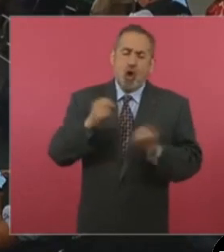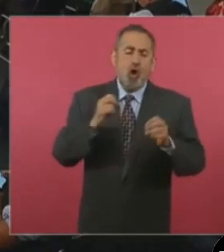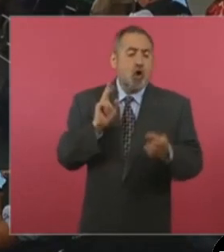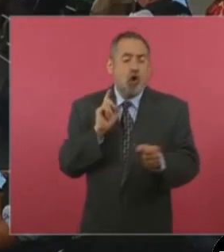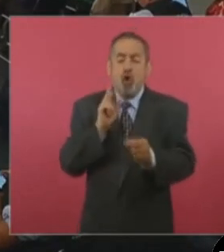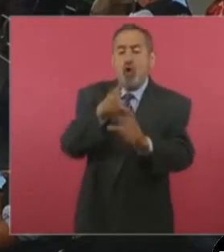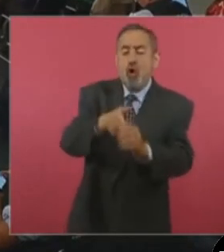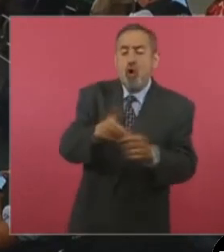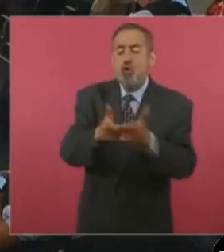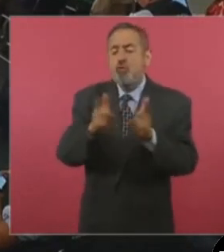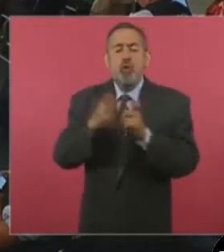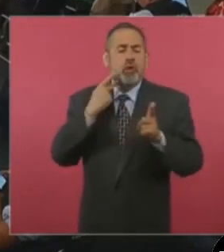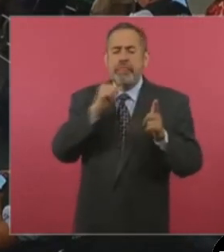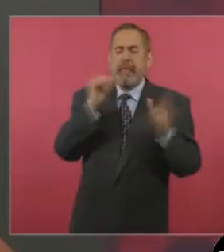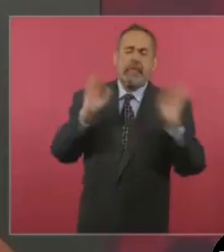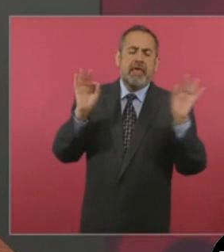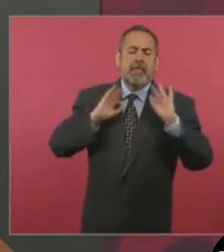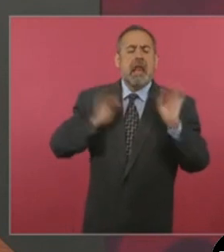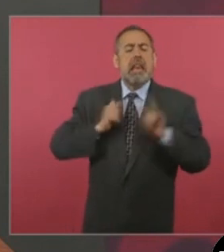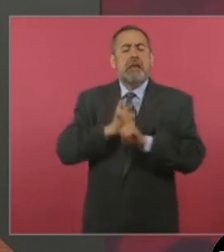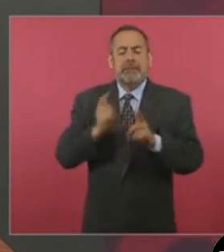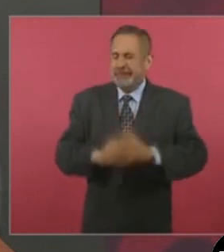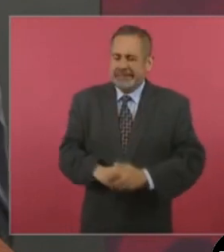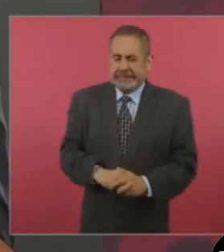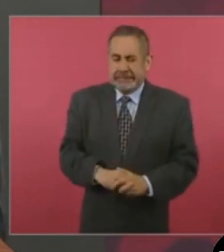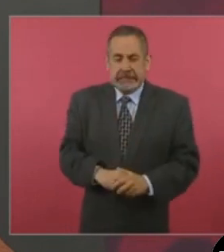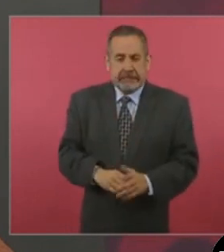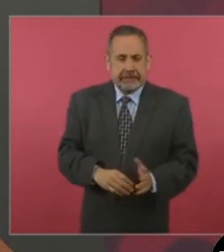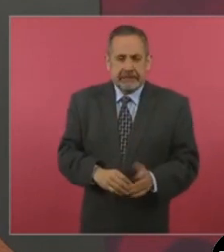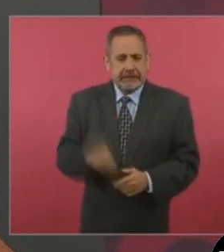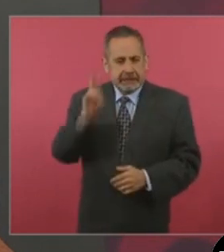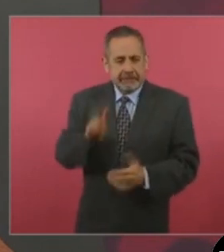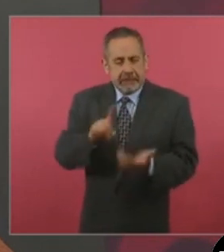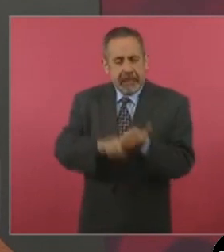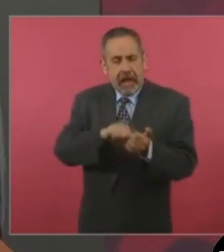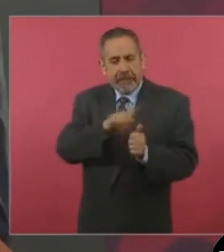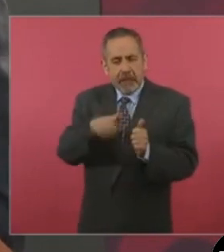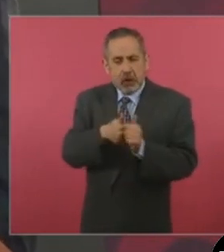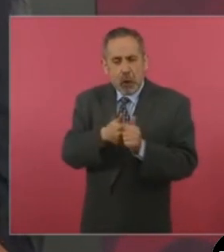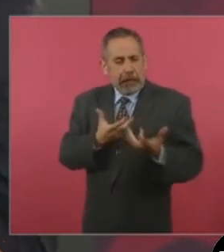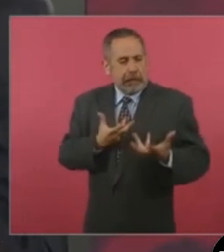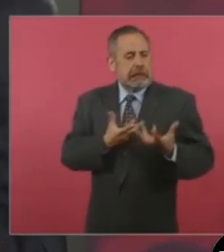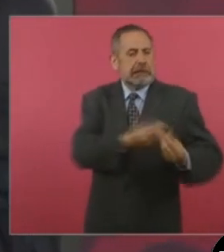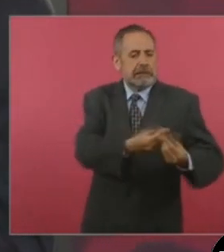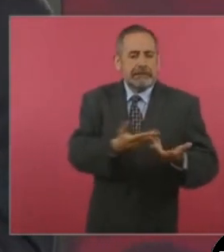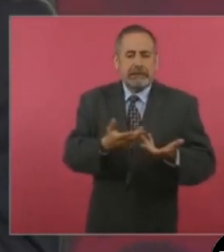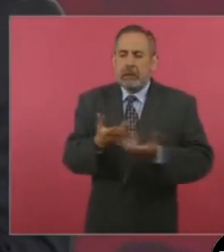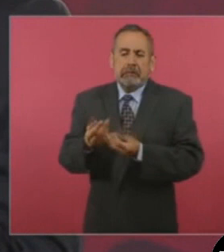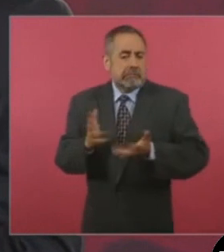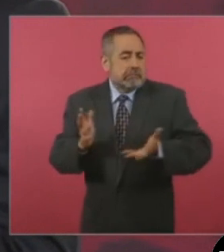cuando en realidad